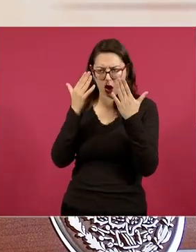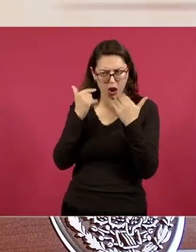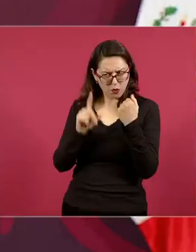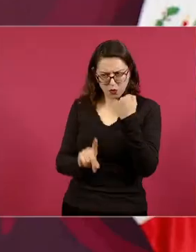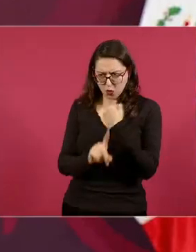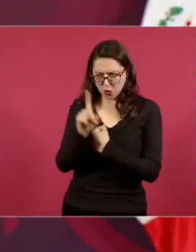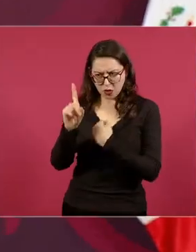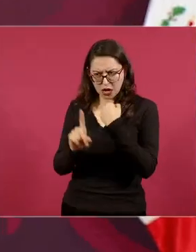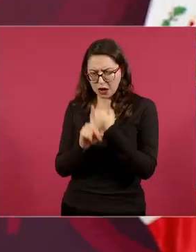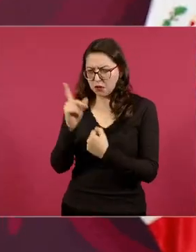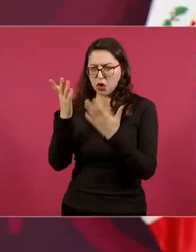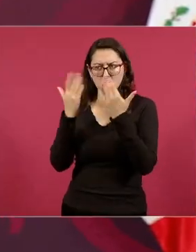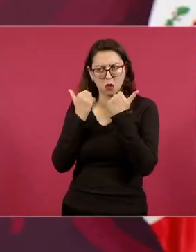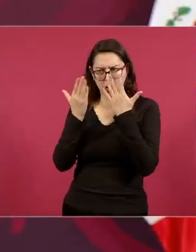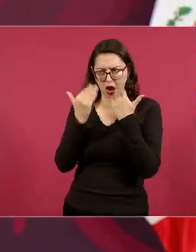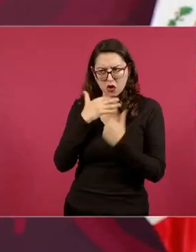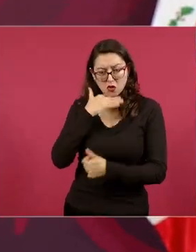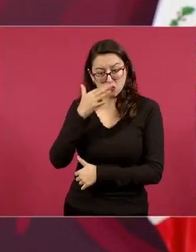entonces